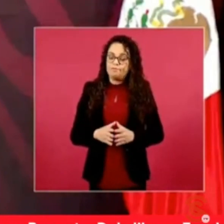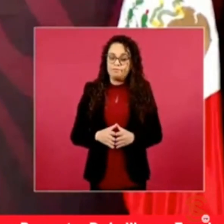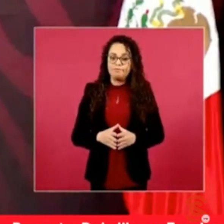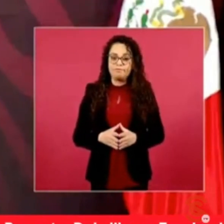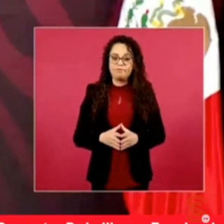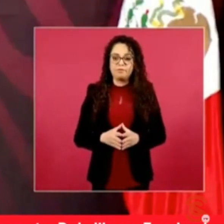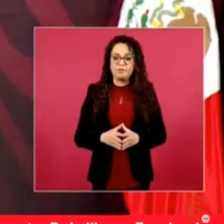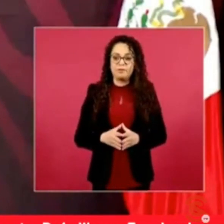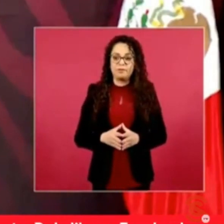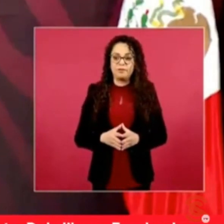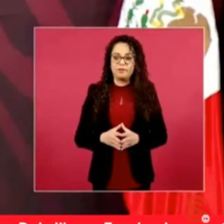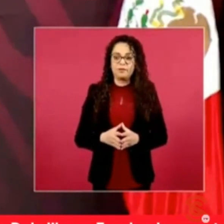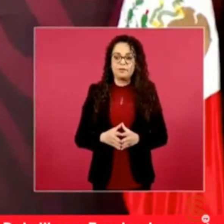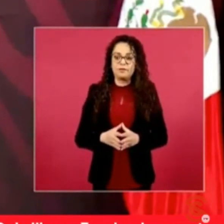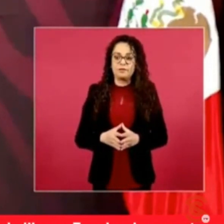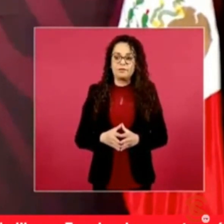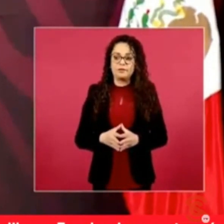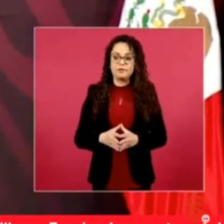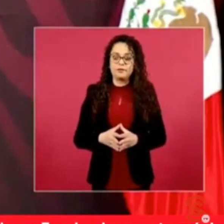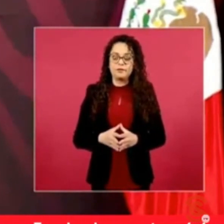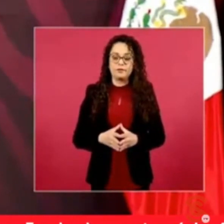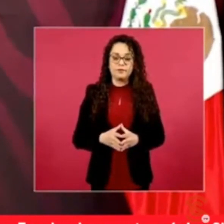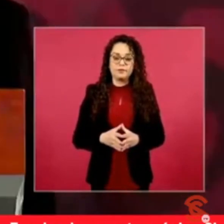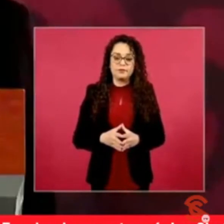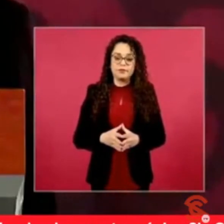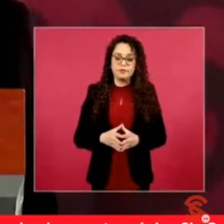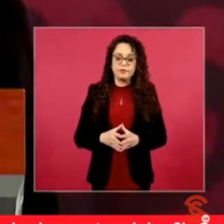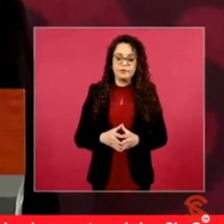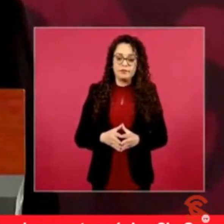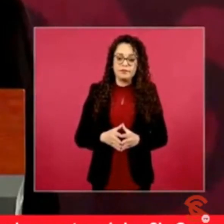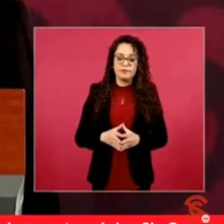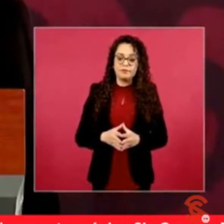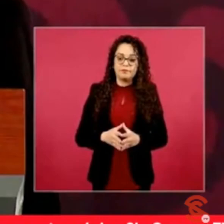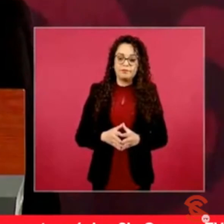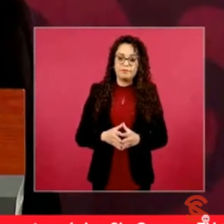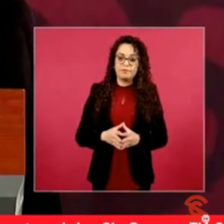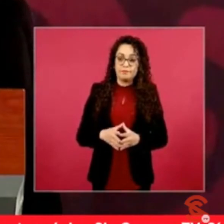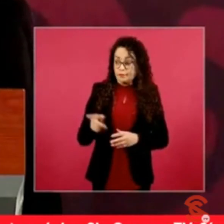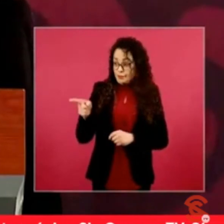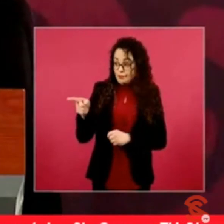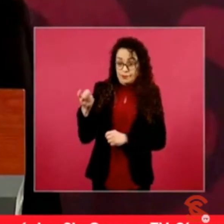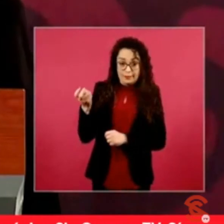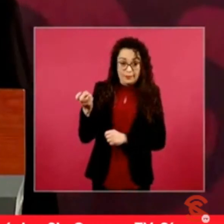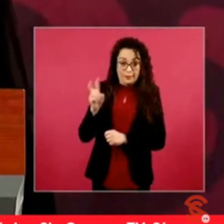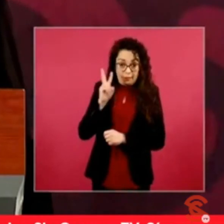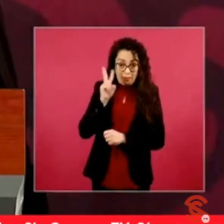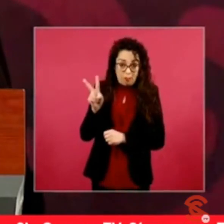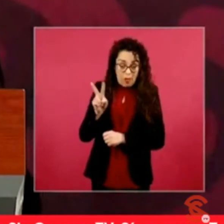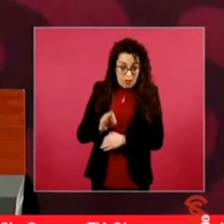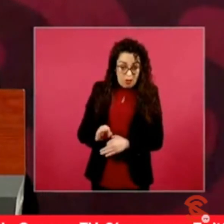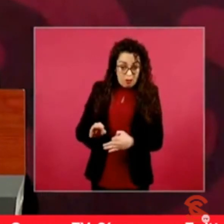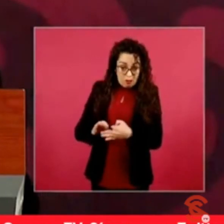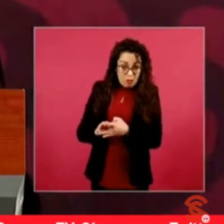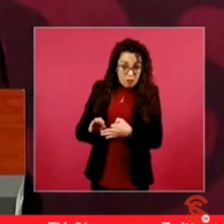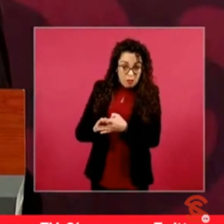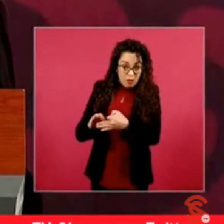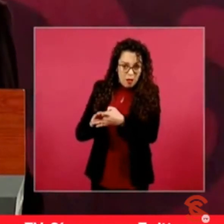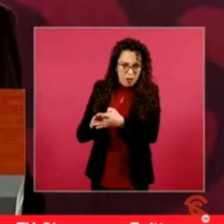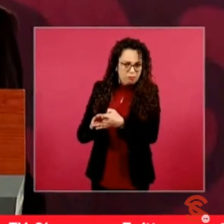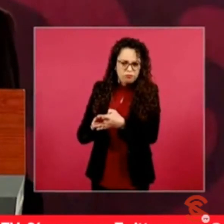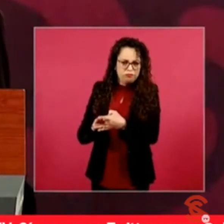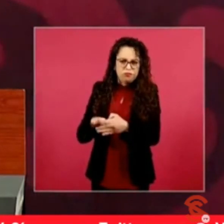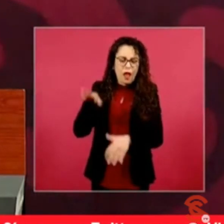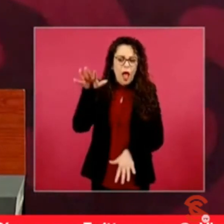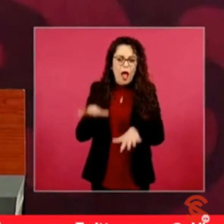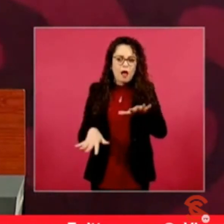esto no se ve con frecuencia. Hay veces que no hay ningún cambio